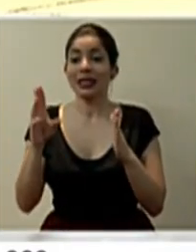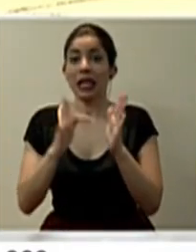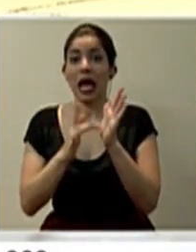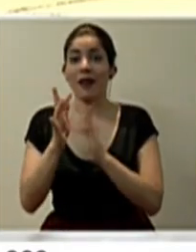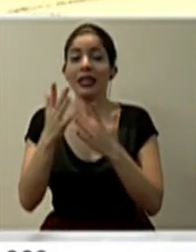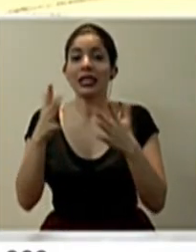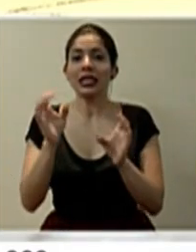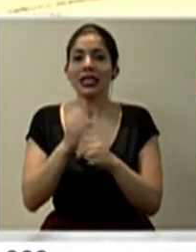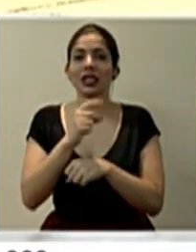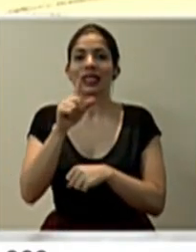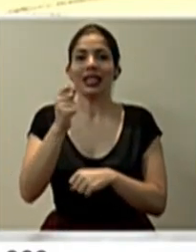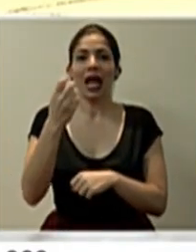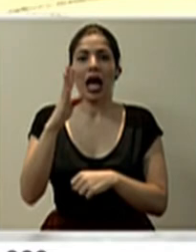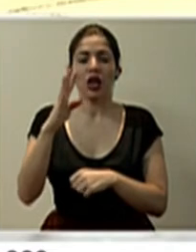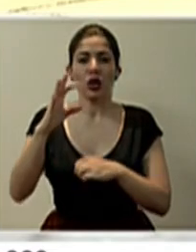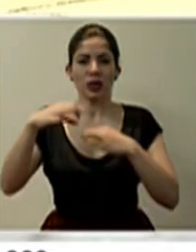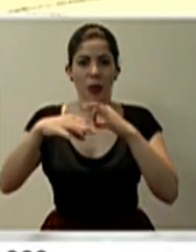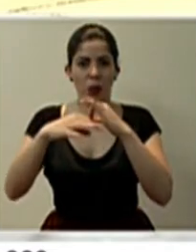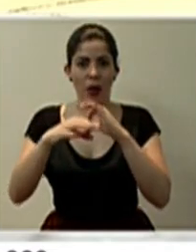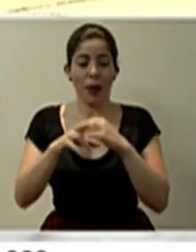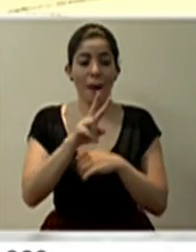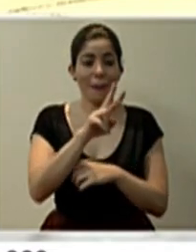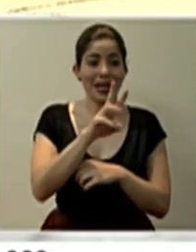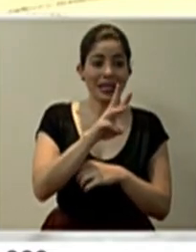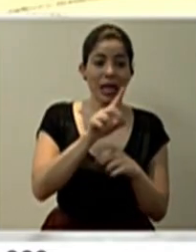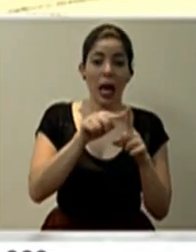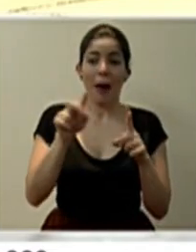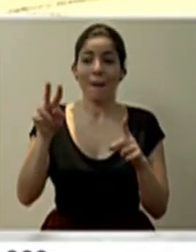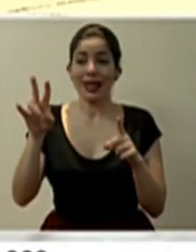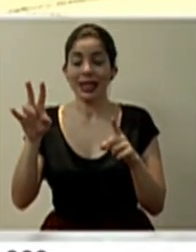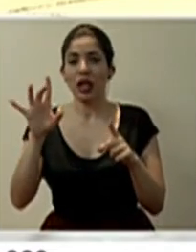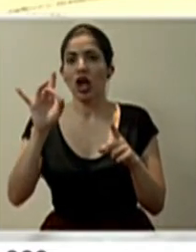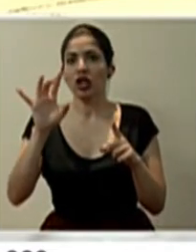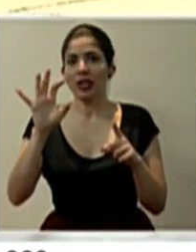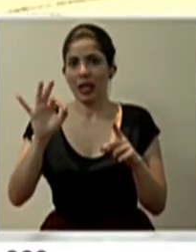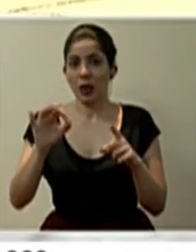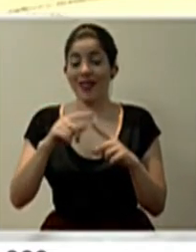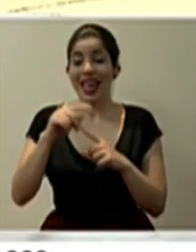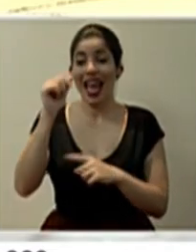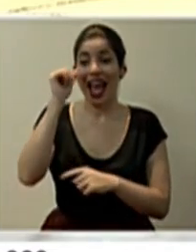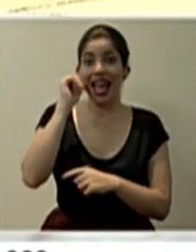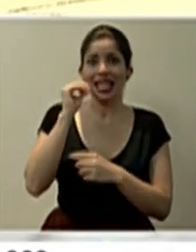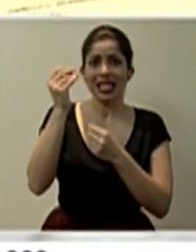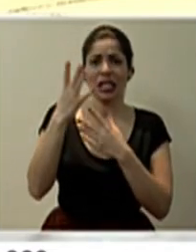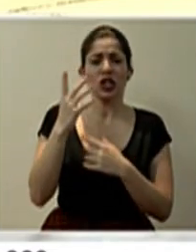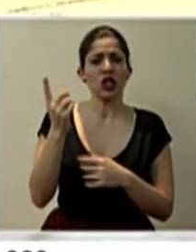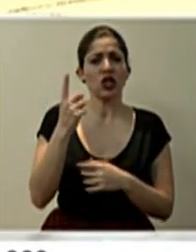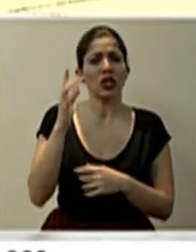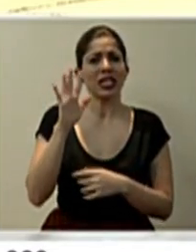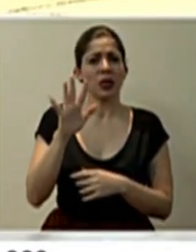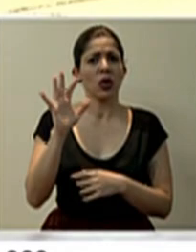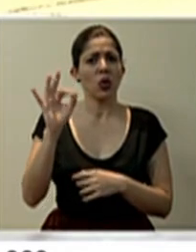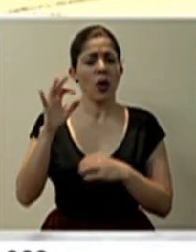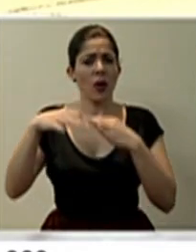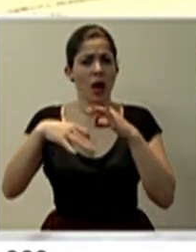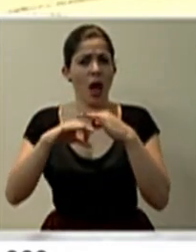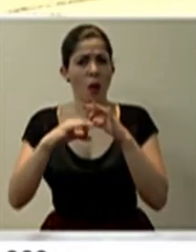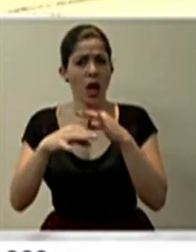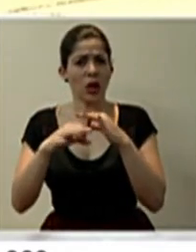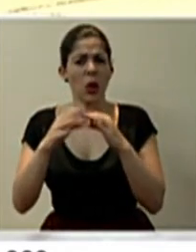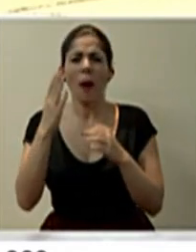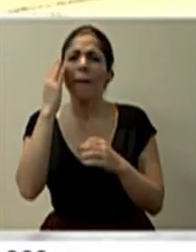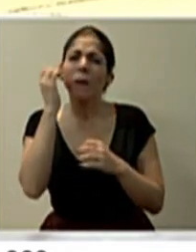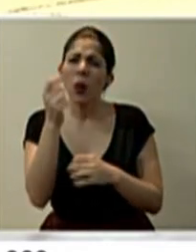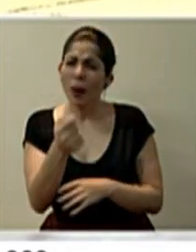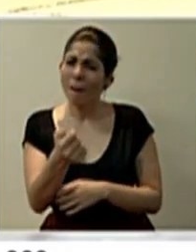114 pruebas, del 26 al 27 se hicieron 89 y ayer se reportaron solo 59 pruebas más. ¿Por qué